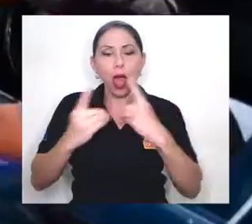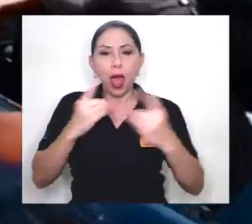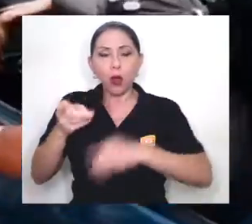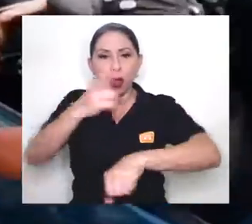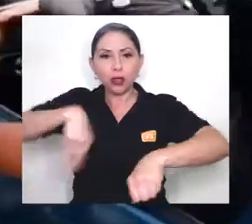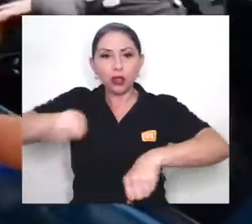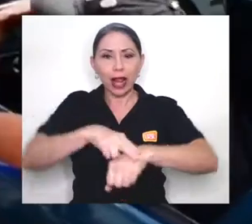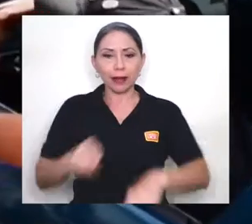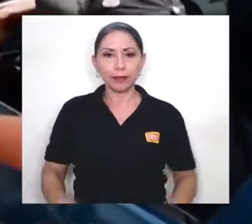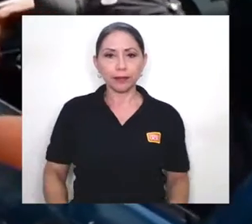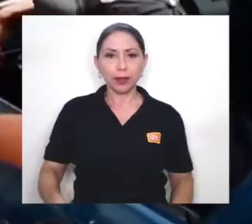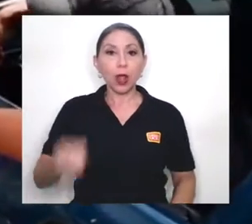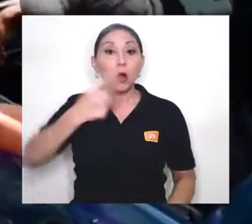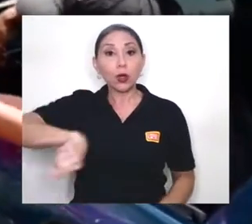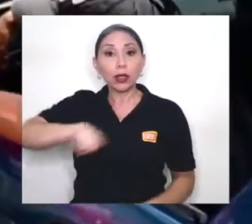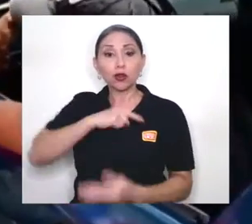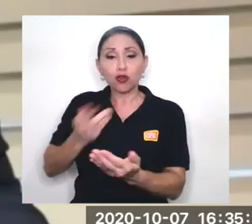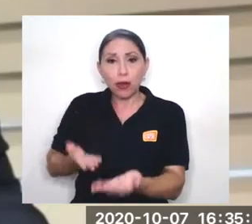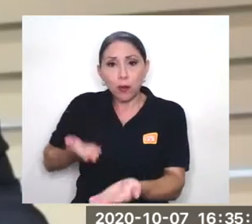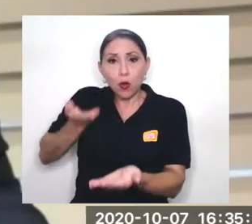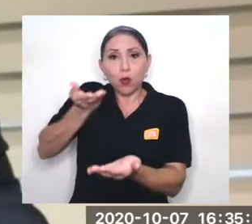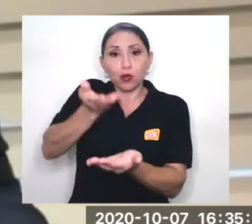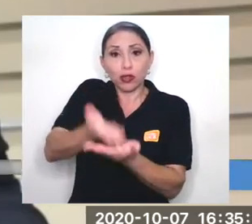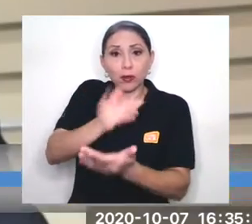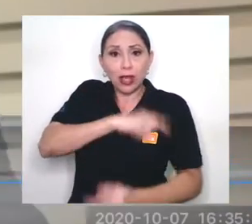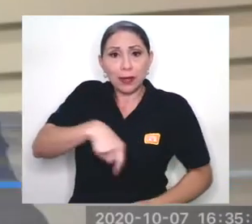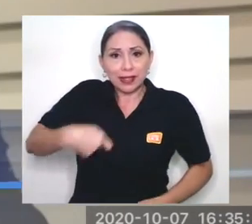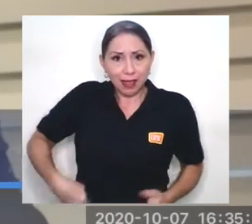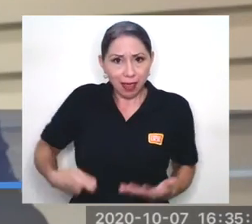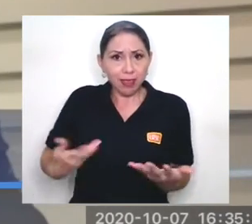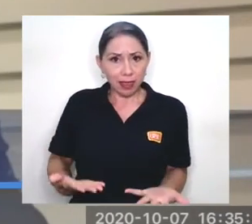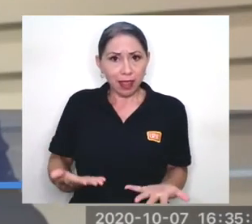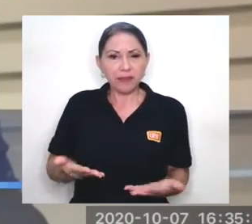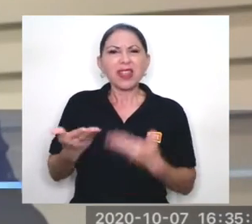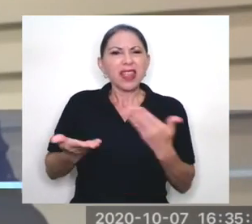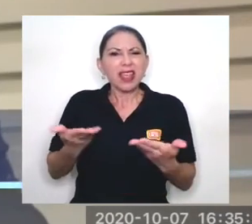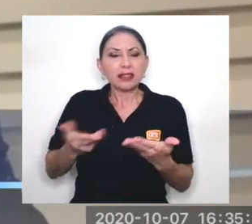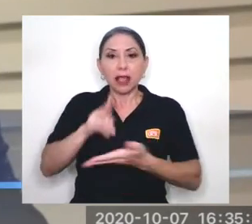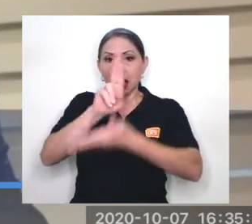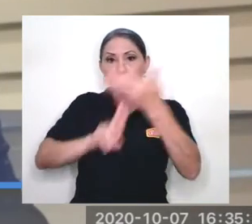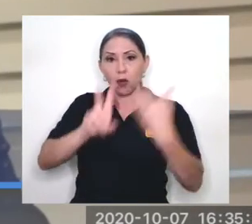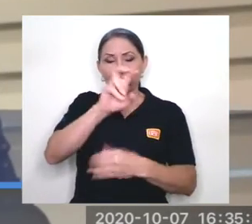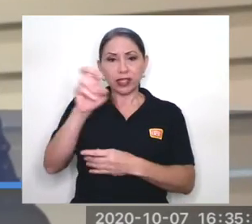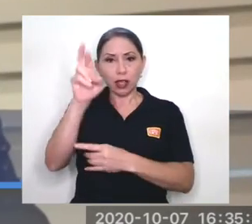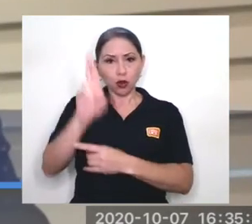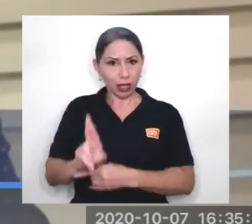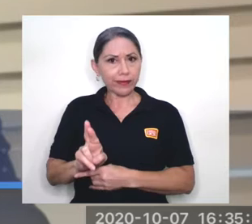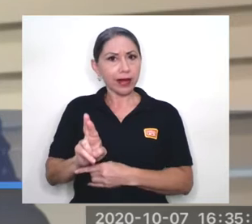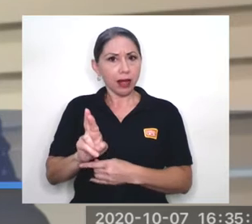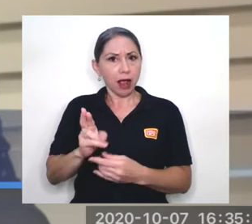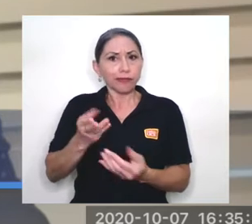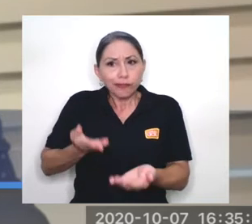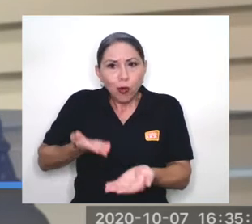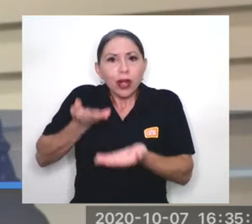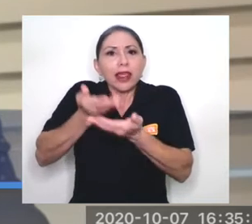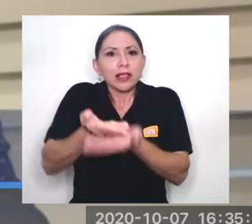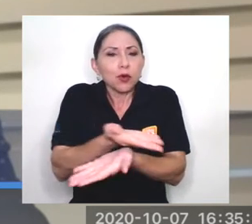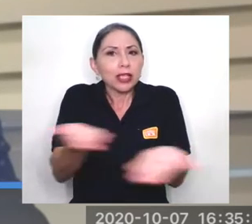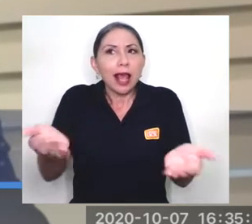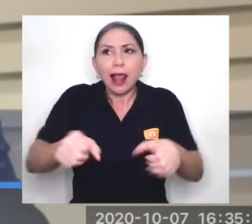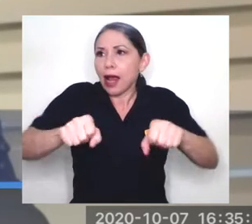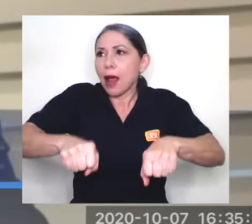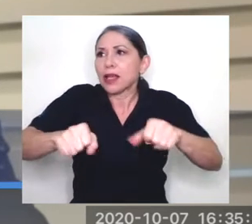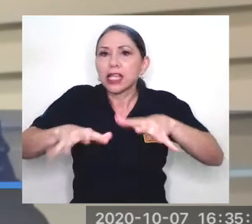Lo que le propusimos al señor presidente fue que la Universidad de Costa Rica, por un lado, pone a disposición la capacidad